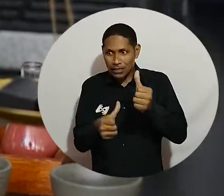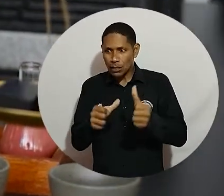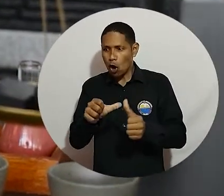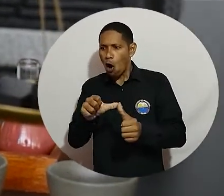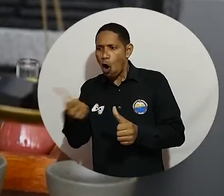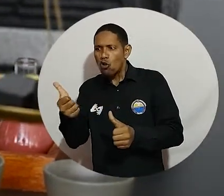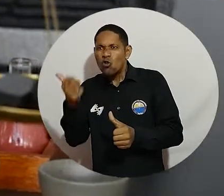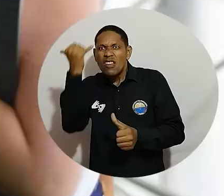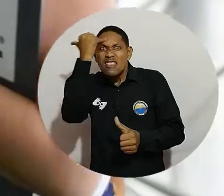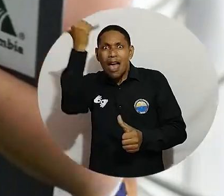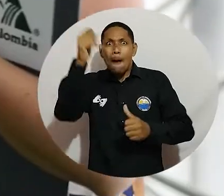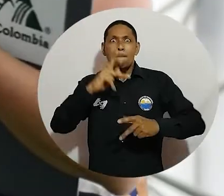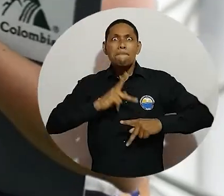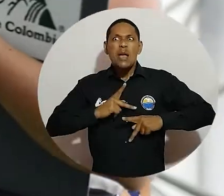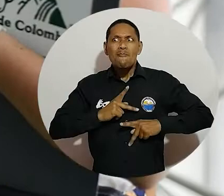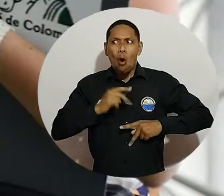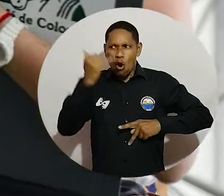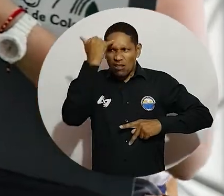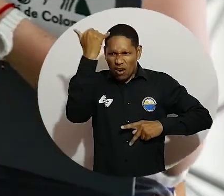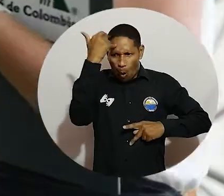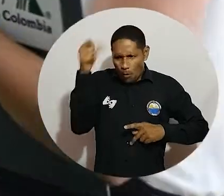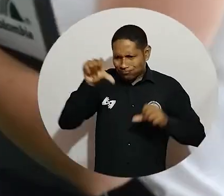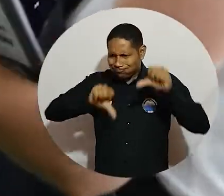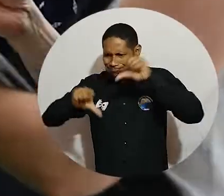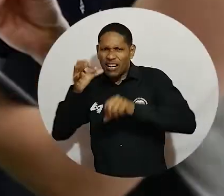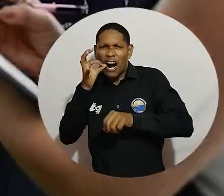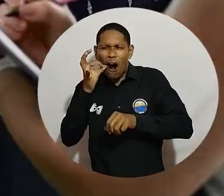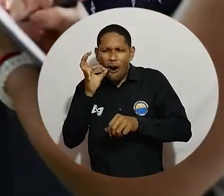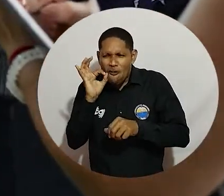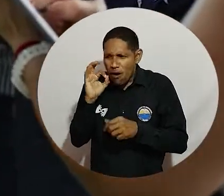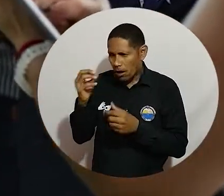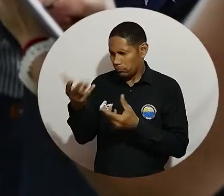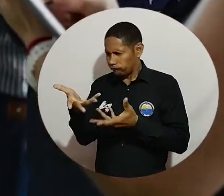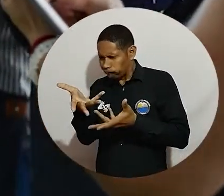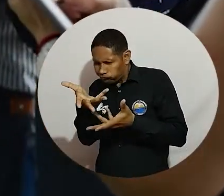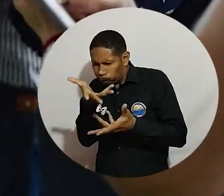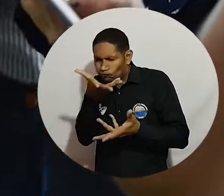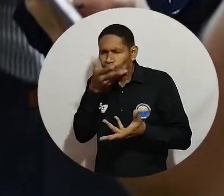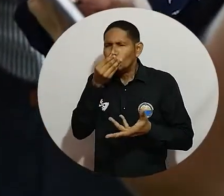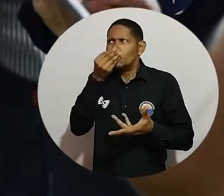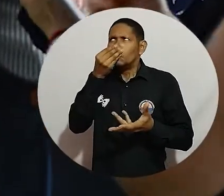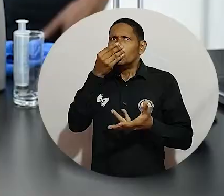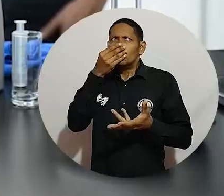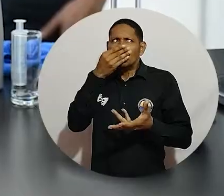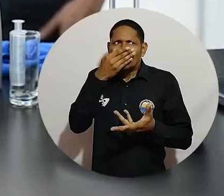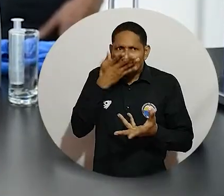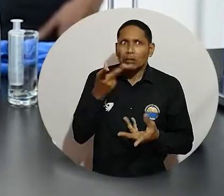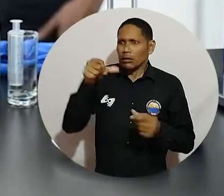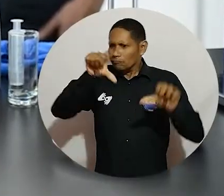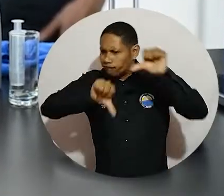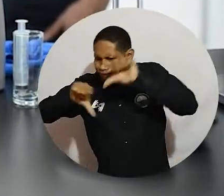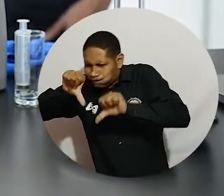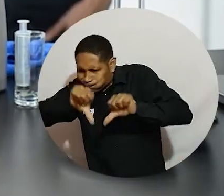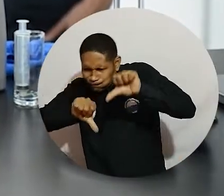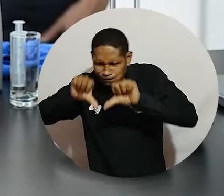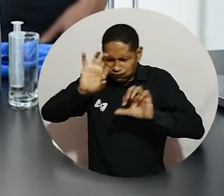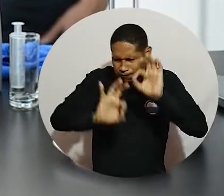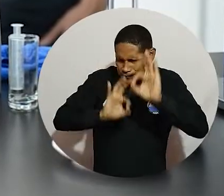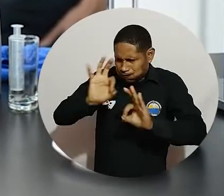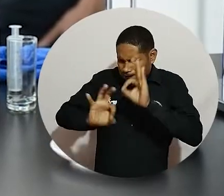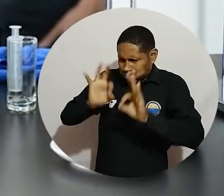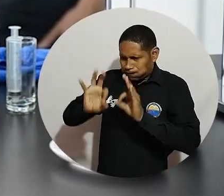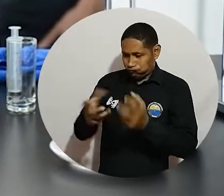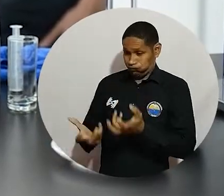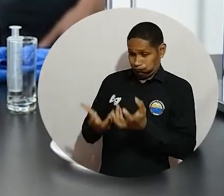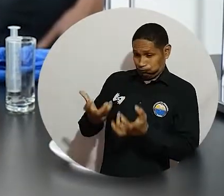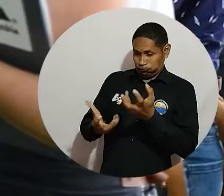ser innovador, creativo, conocer el grano de café con el que se trabaja para poder así encontrar, con ayuda de la mixología, una bebida bastante agradable para dar.